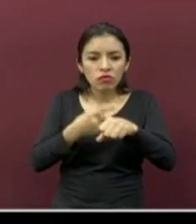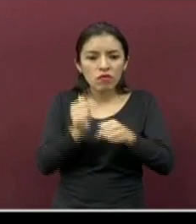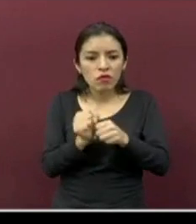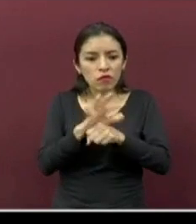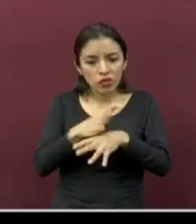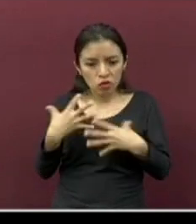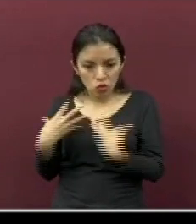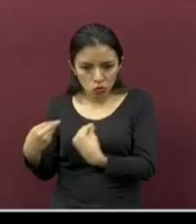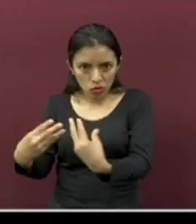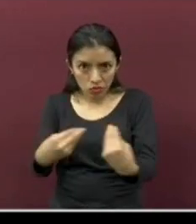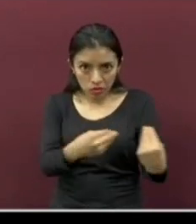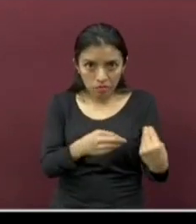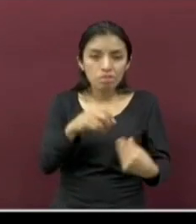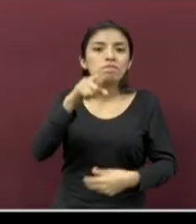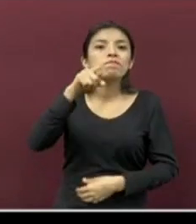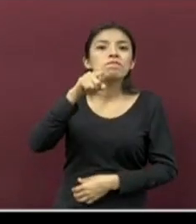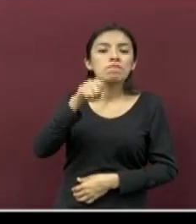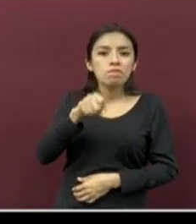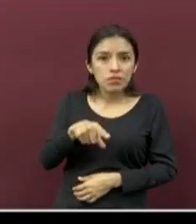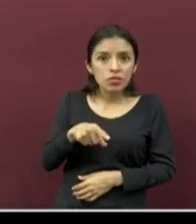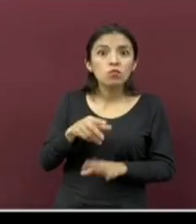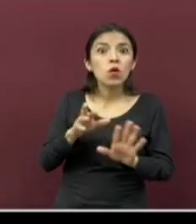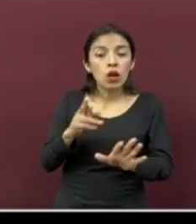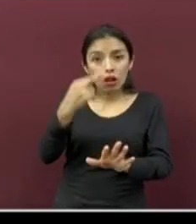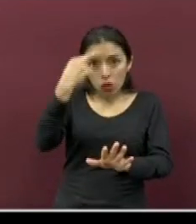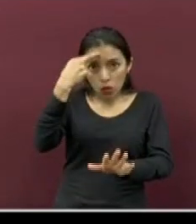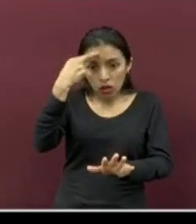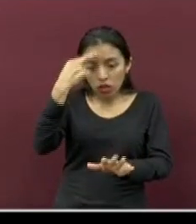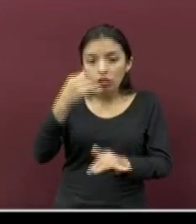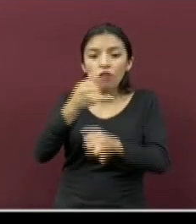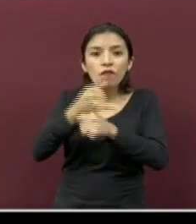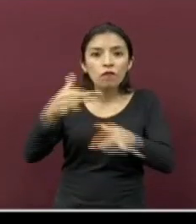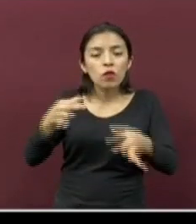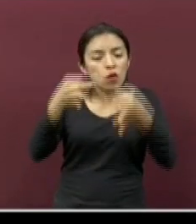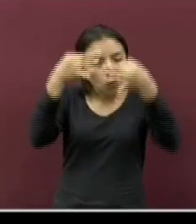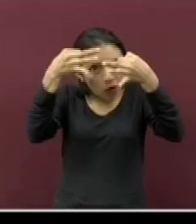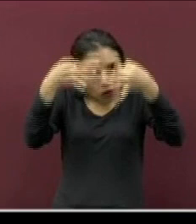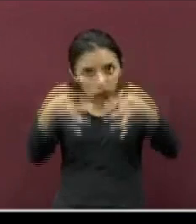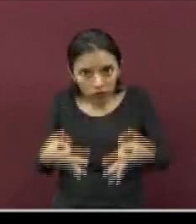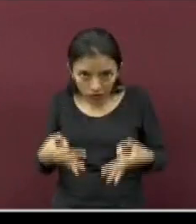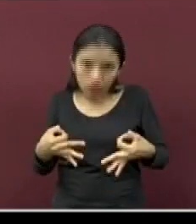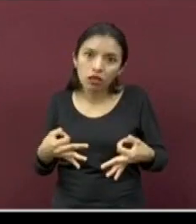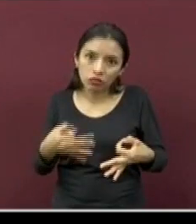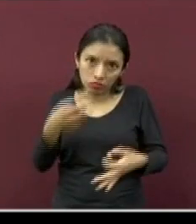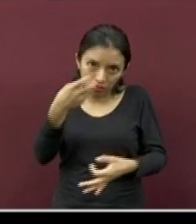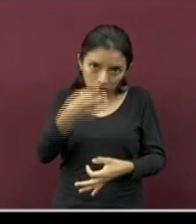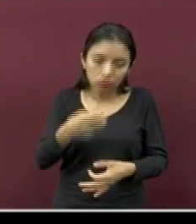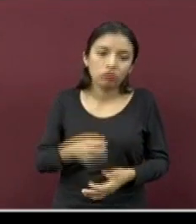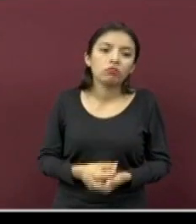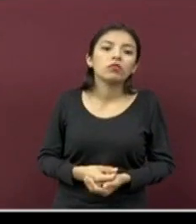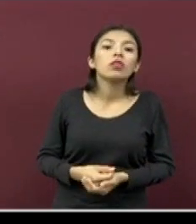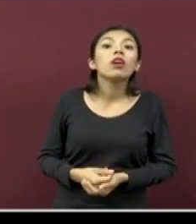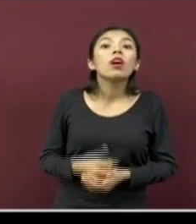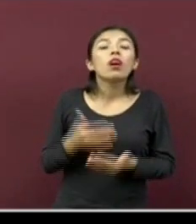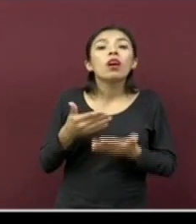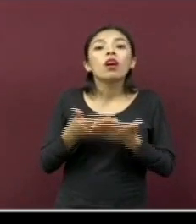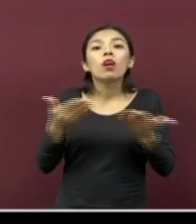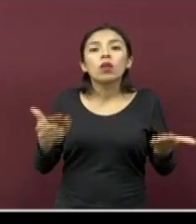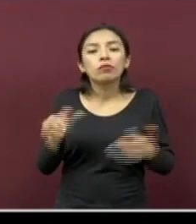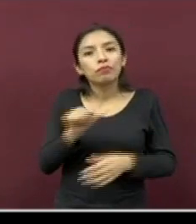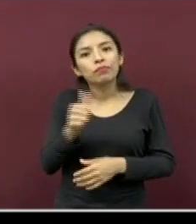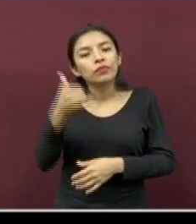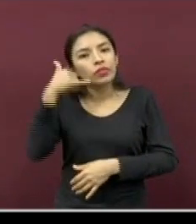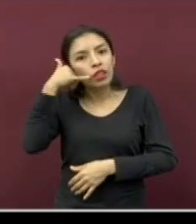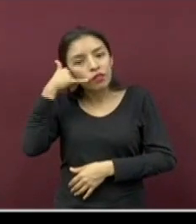Acuérdense de visitar fuentes oficiales. También está a su disposición el teléfono